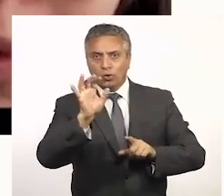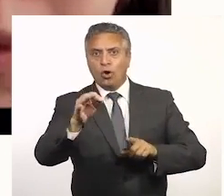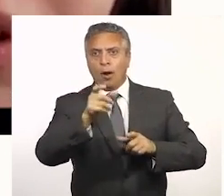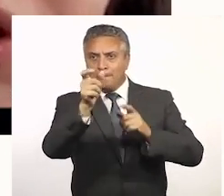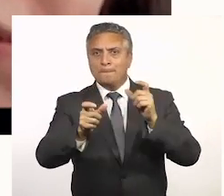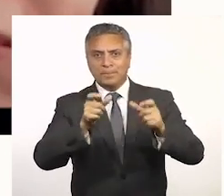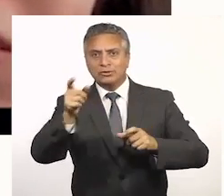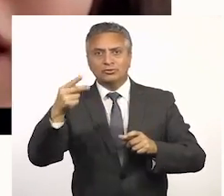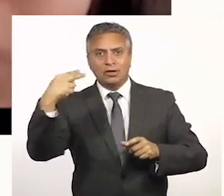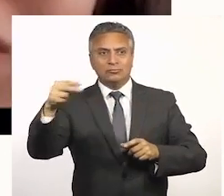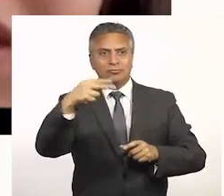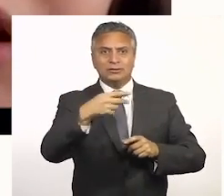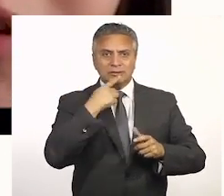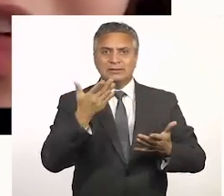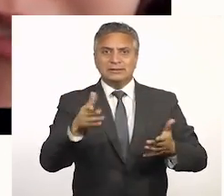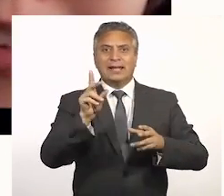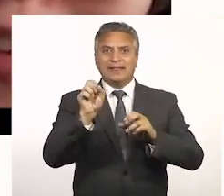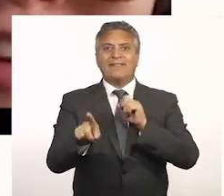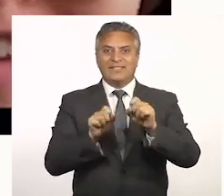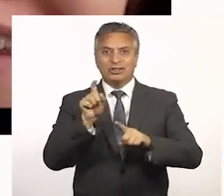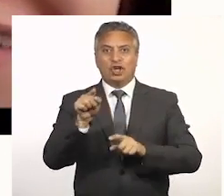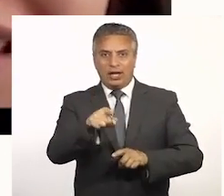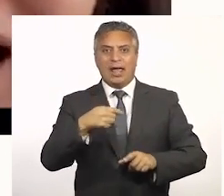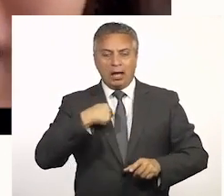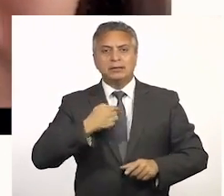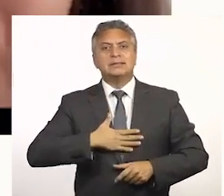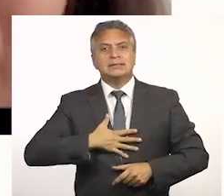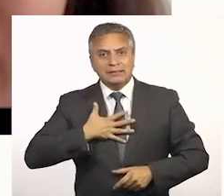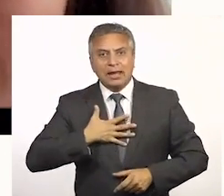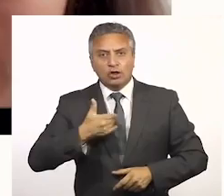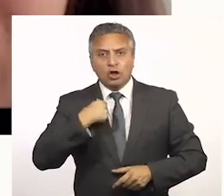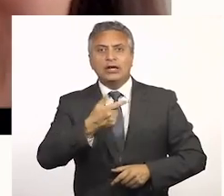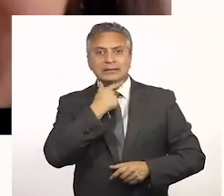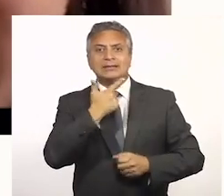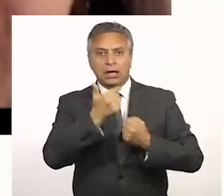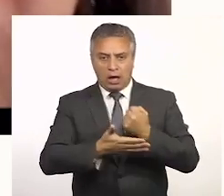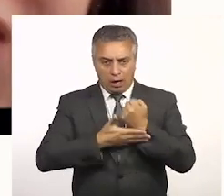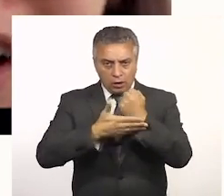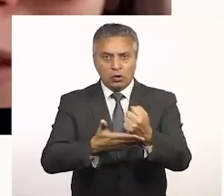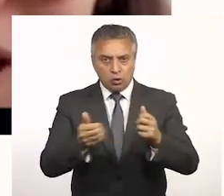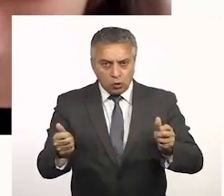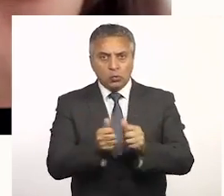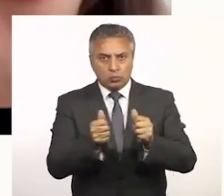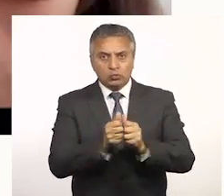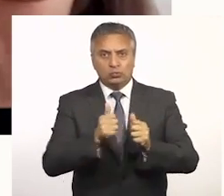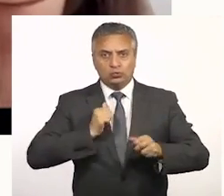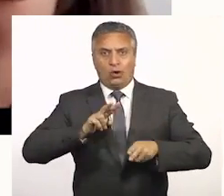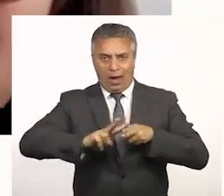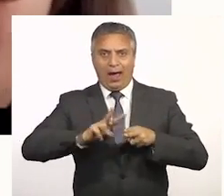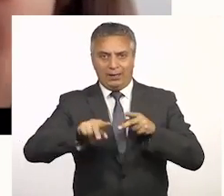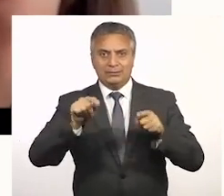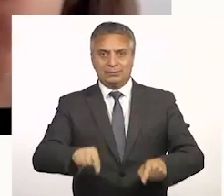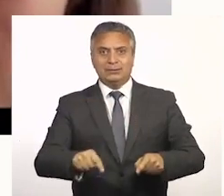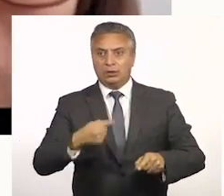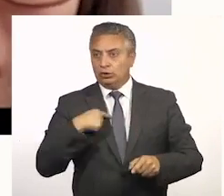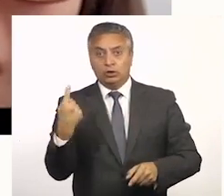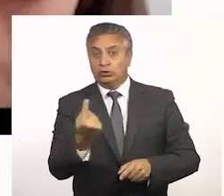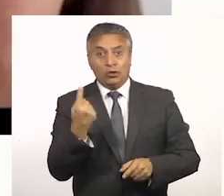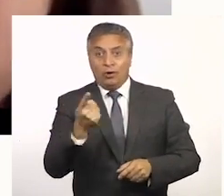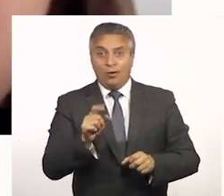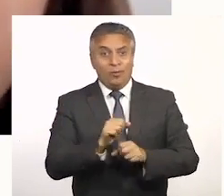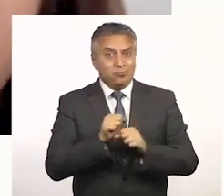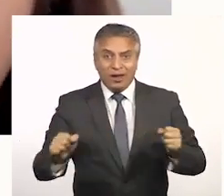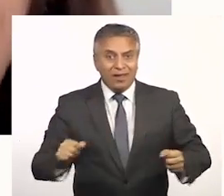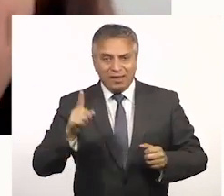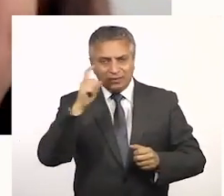personas como tú o con agrupaciones como la de censuría, etcétera, porque siento que queremos colaborar juntos para poder hacer esto.